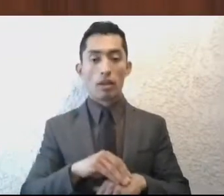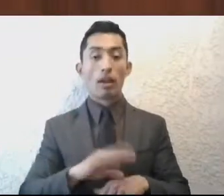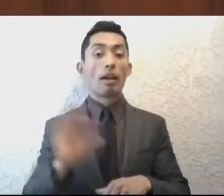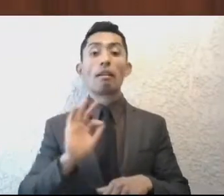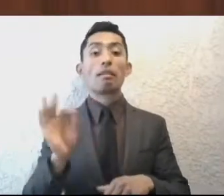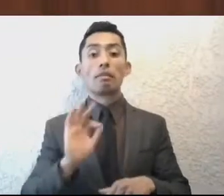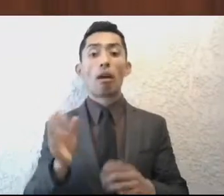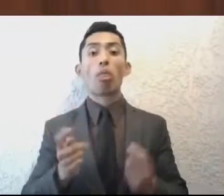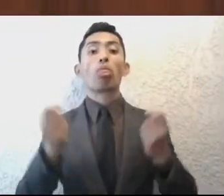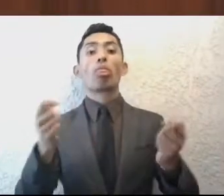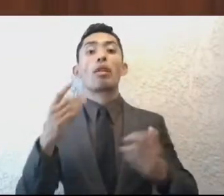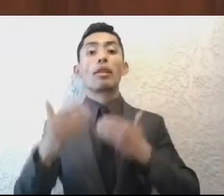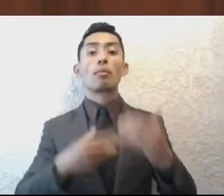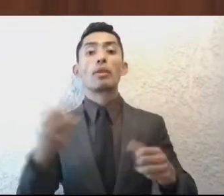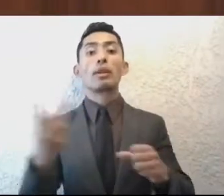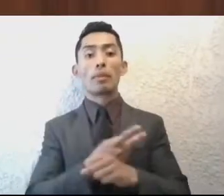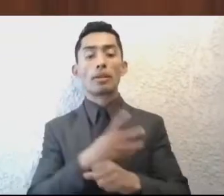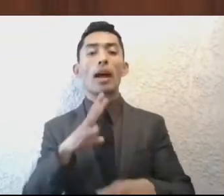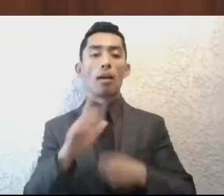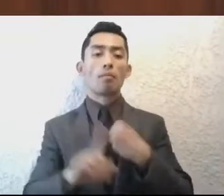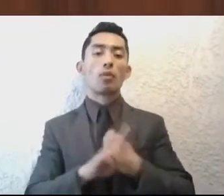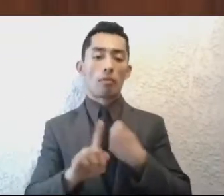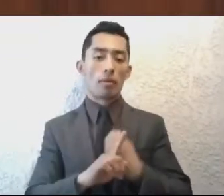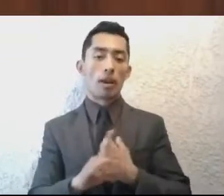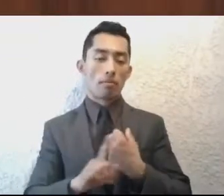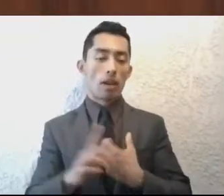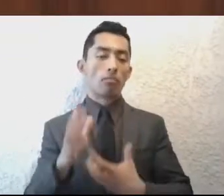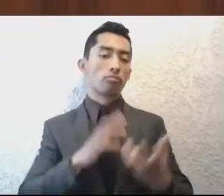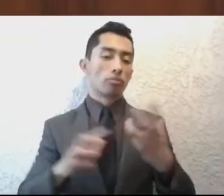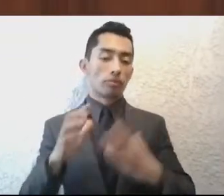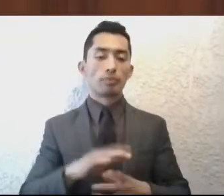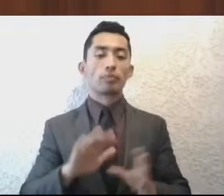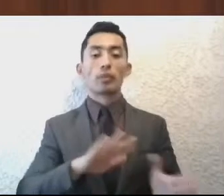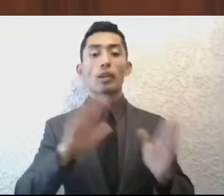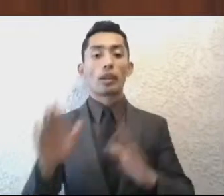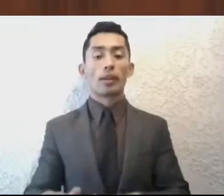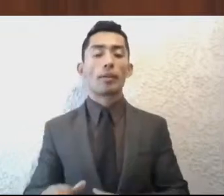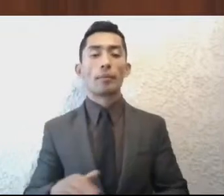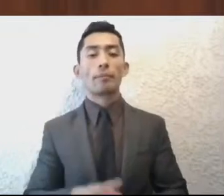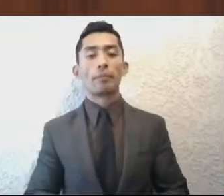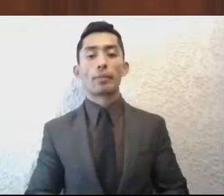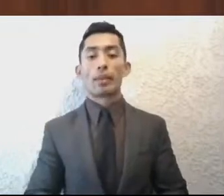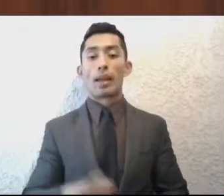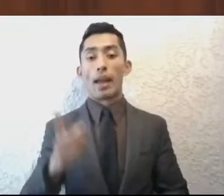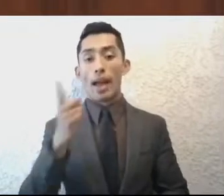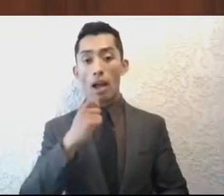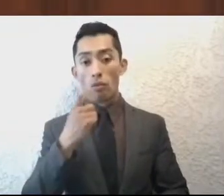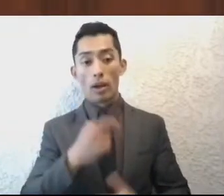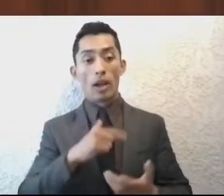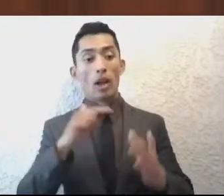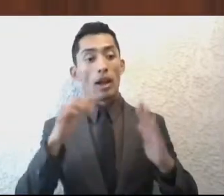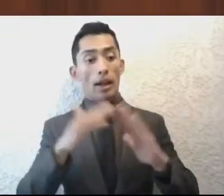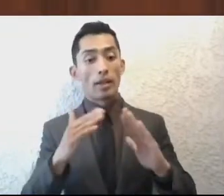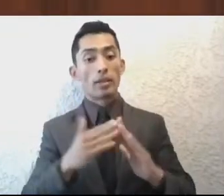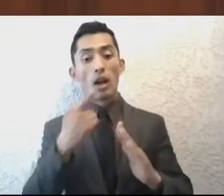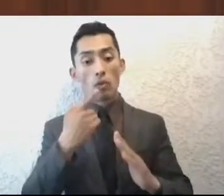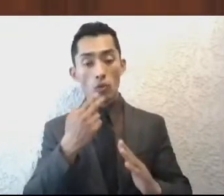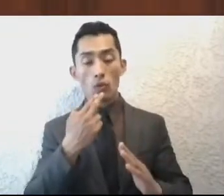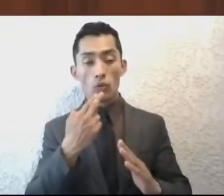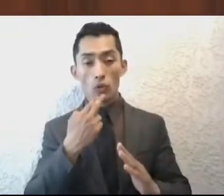en el corto plazo el efecto adverso. Respecto de la alta demanda de agua potable y saneamiento en las zonas con